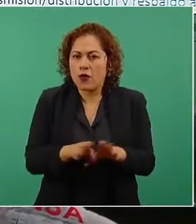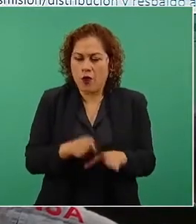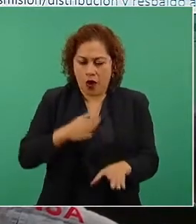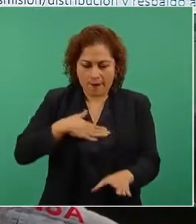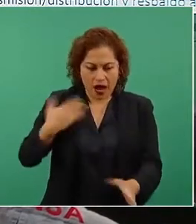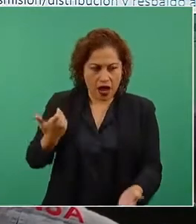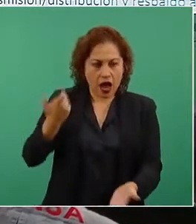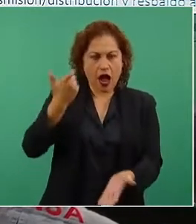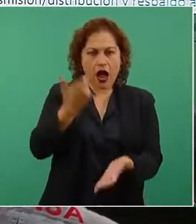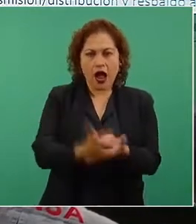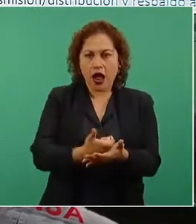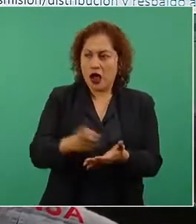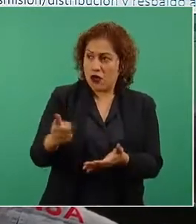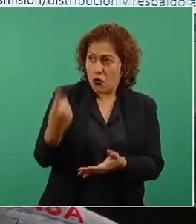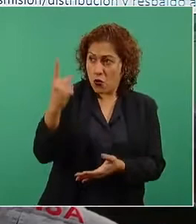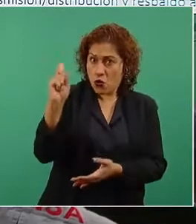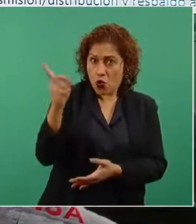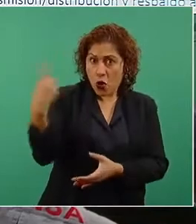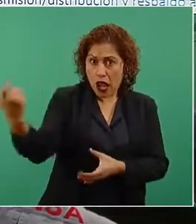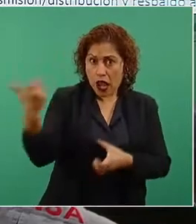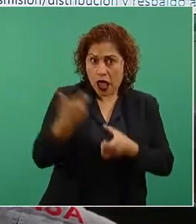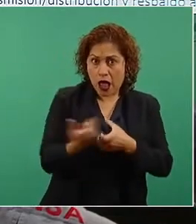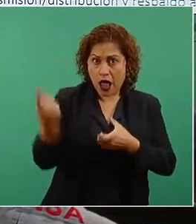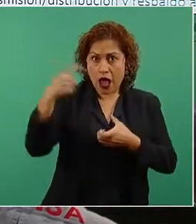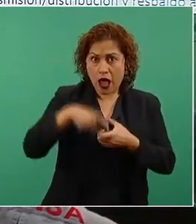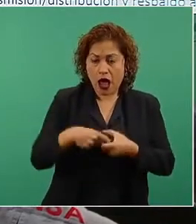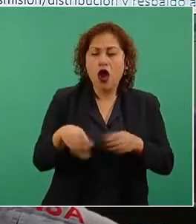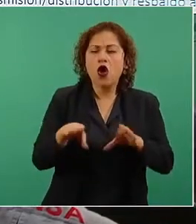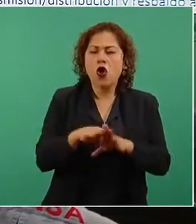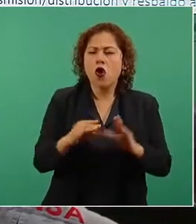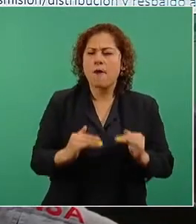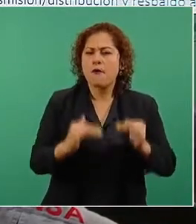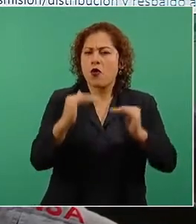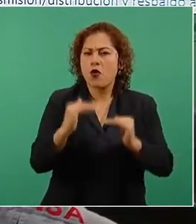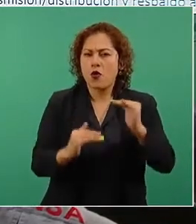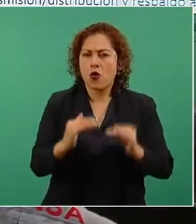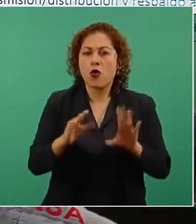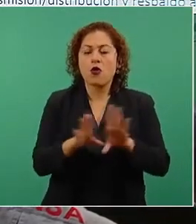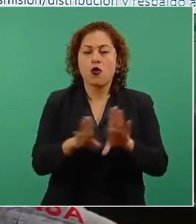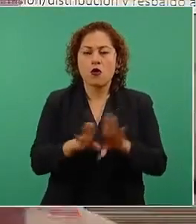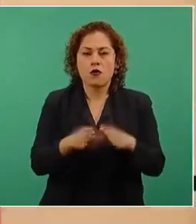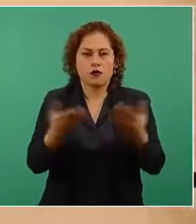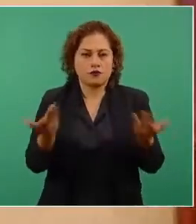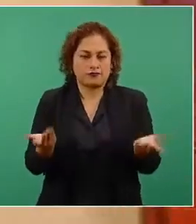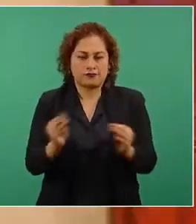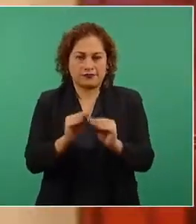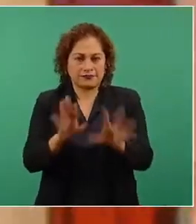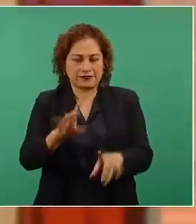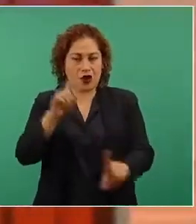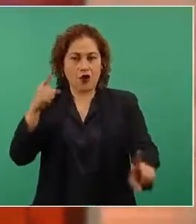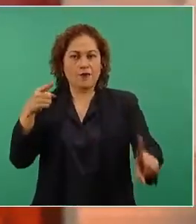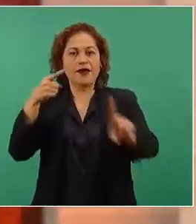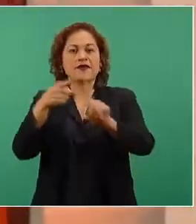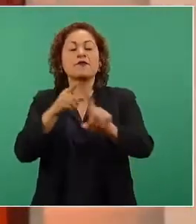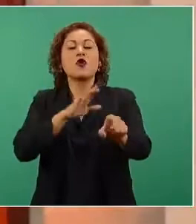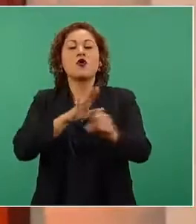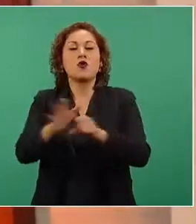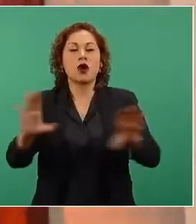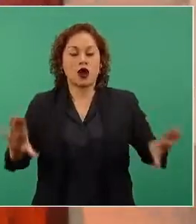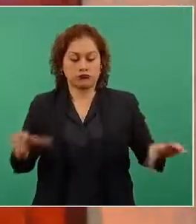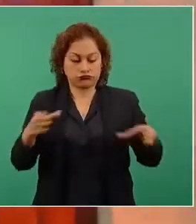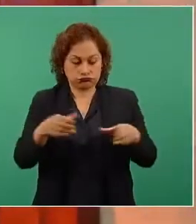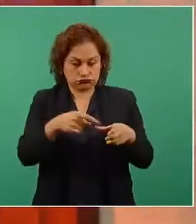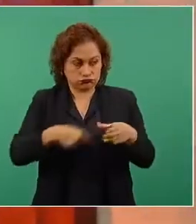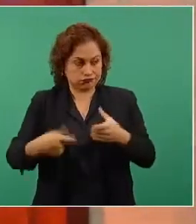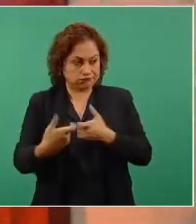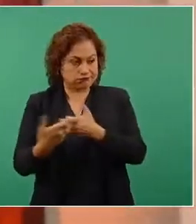Realmente el objetivo es tener una electricidad subsidiada y mucho más barata que un hogar mexicano o que cualquiera de